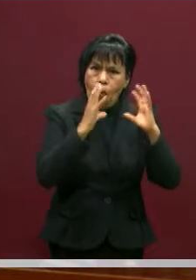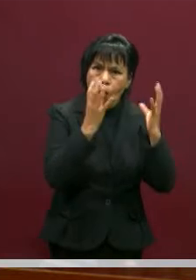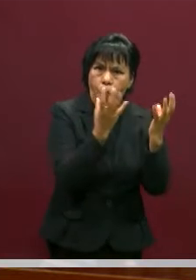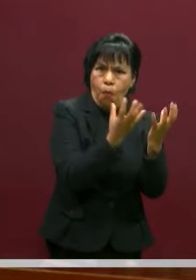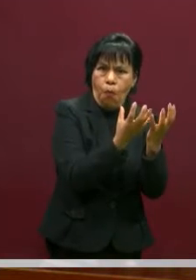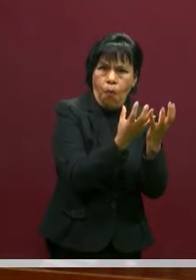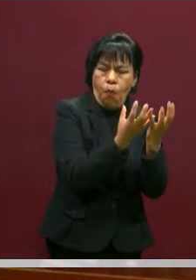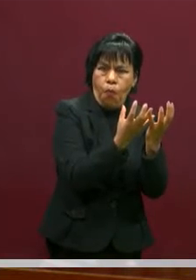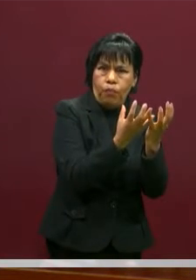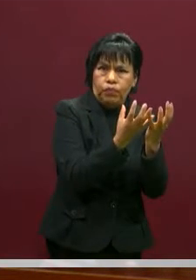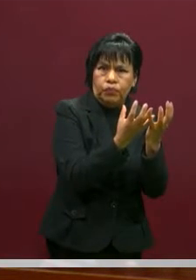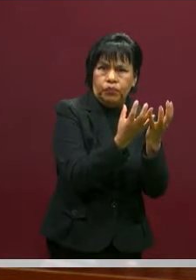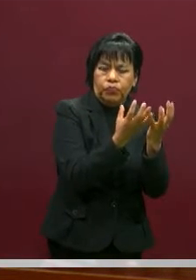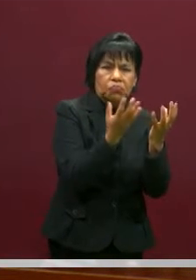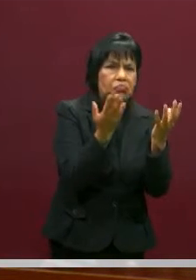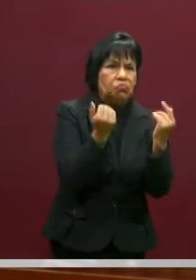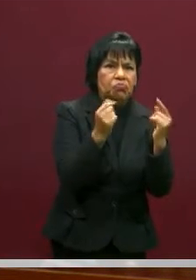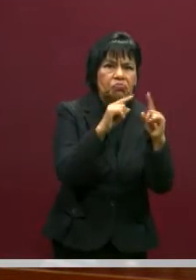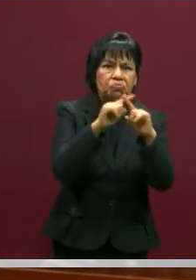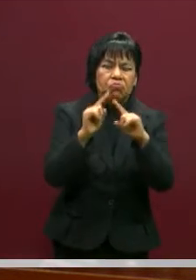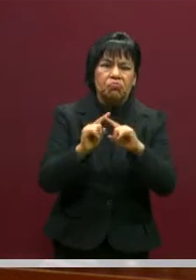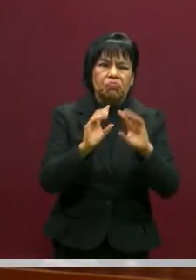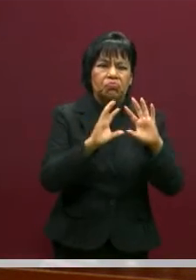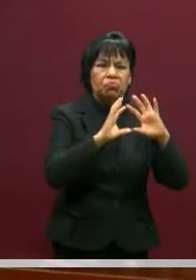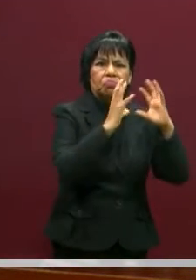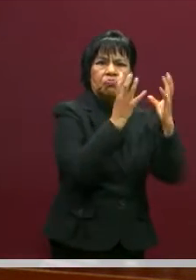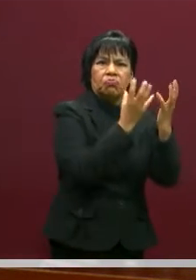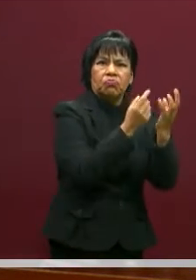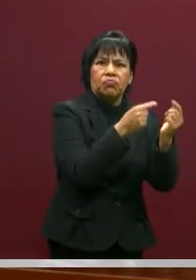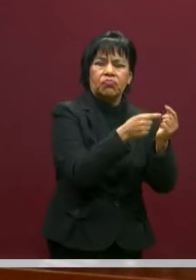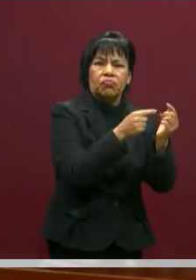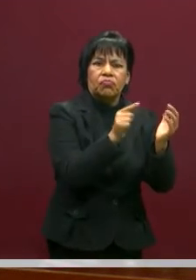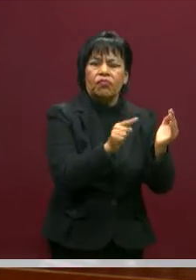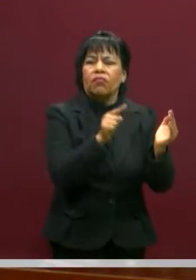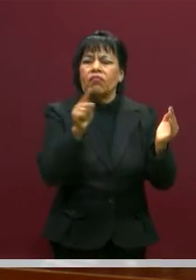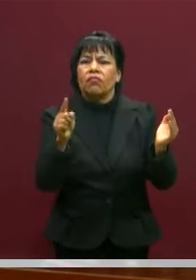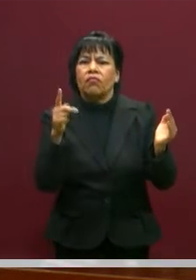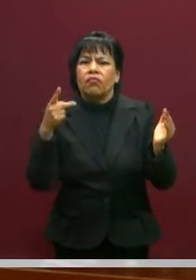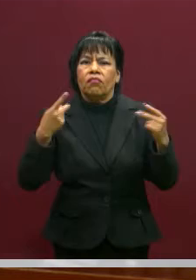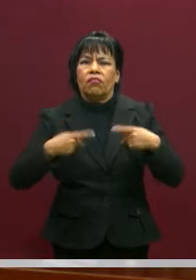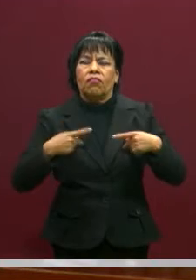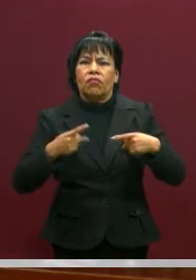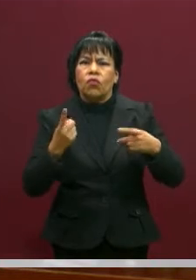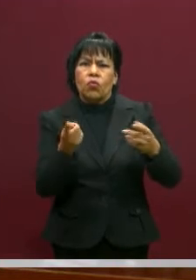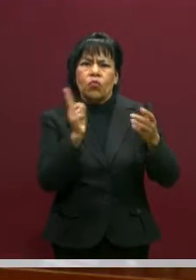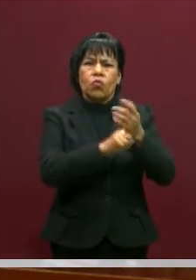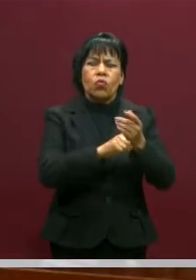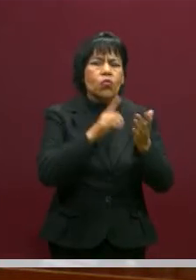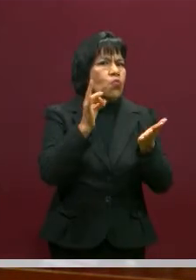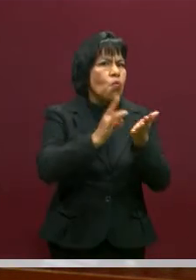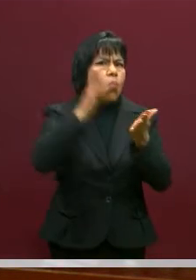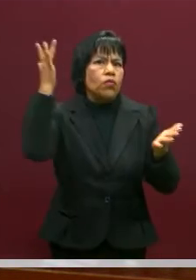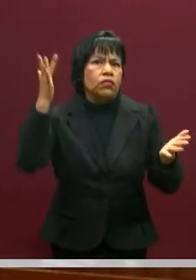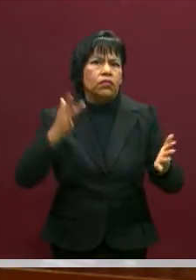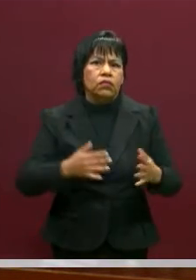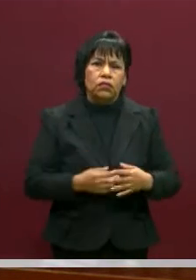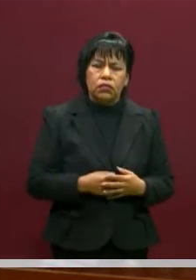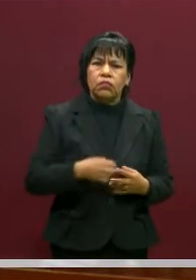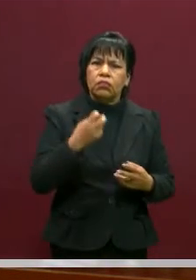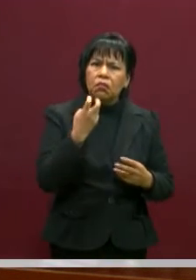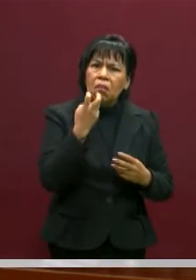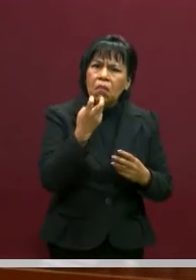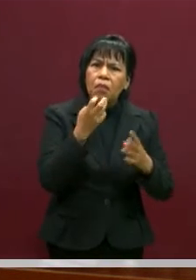astronautas, no hay diferencia entre el planeta y los seres humanos. Es una sola cosa. Claro. Por eso es tan importante.